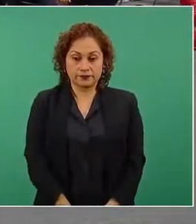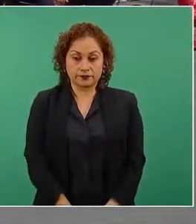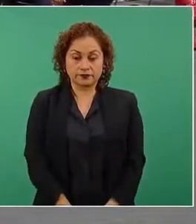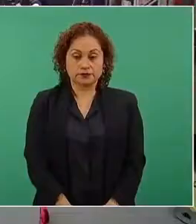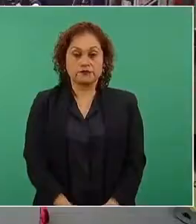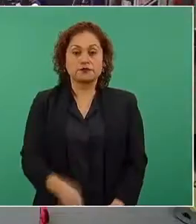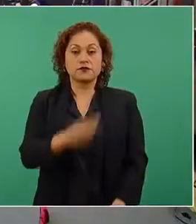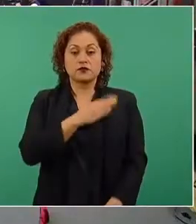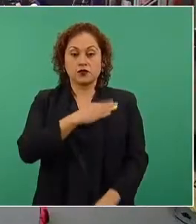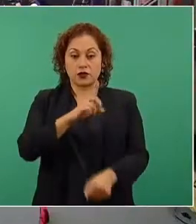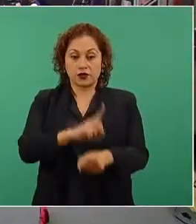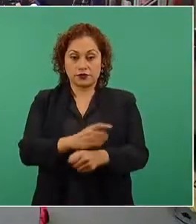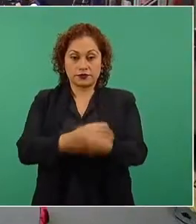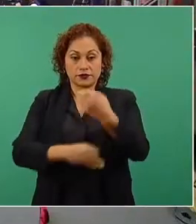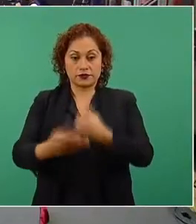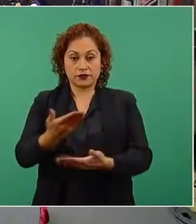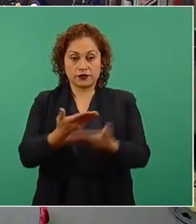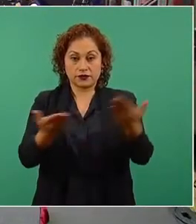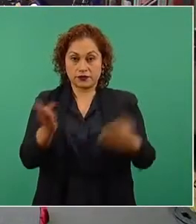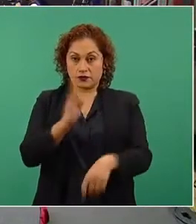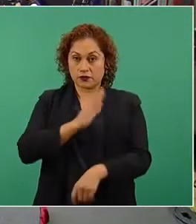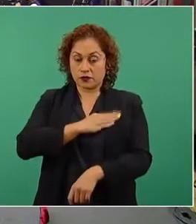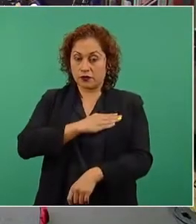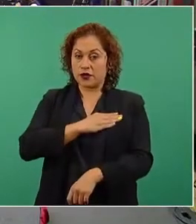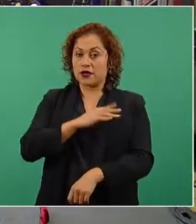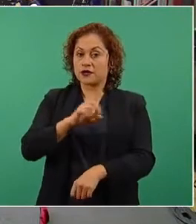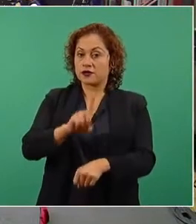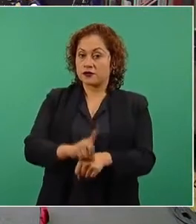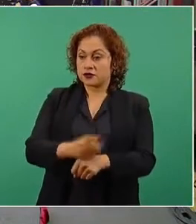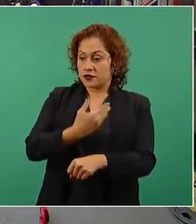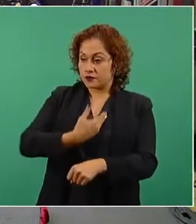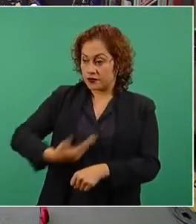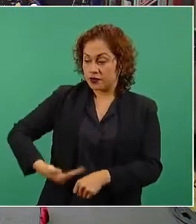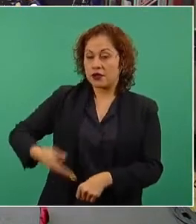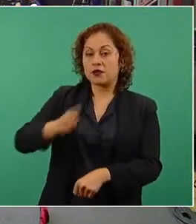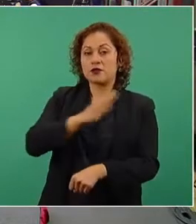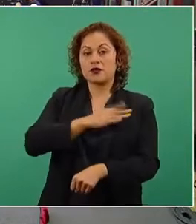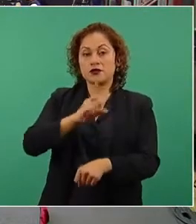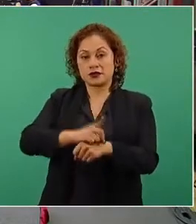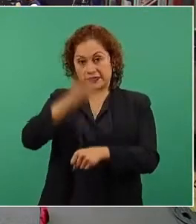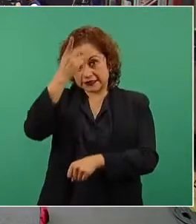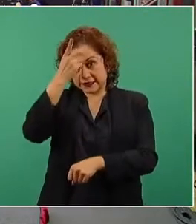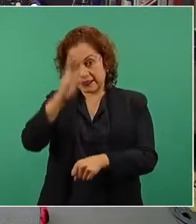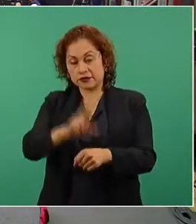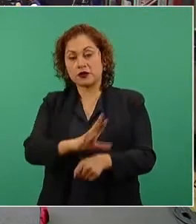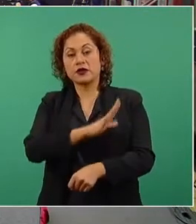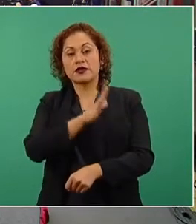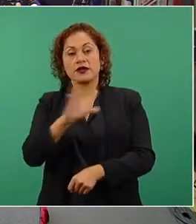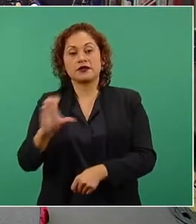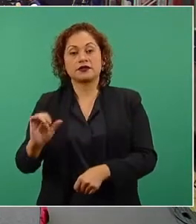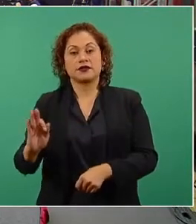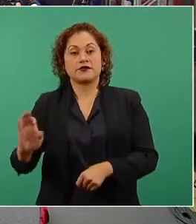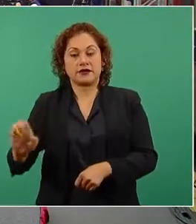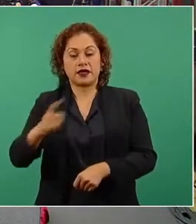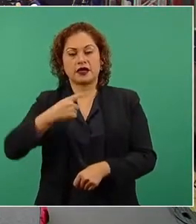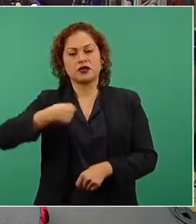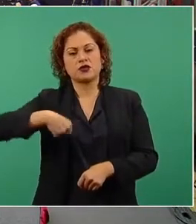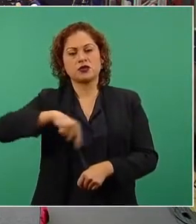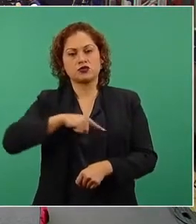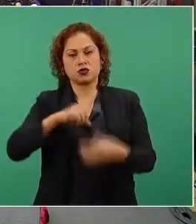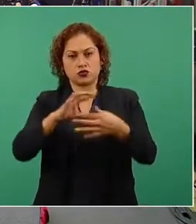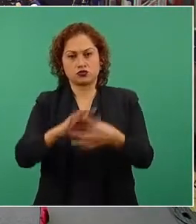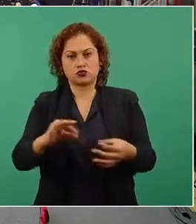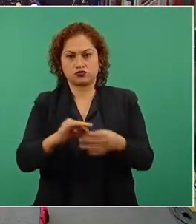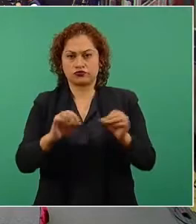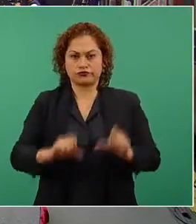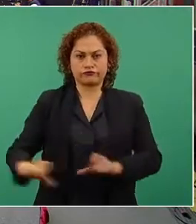Muy buenos días a todos. Buenos días, señor presidente. Buenos días, director general de la CFE. vamos a presentar, tenemos